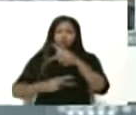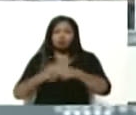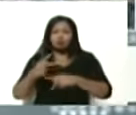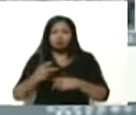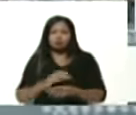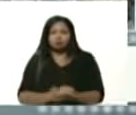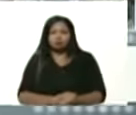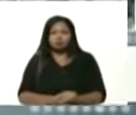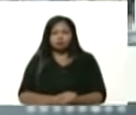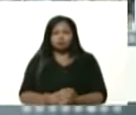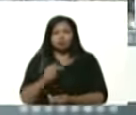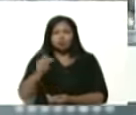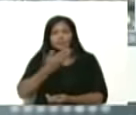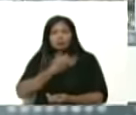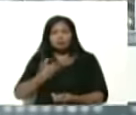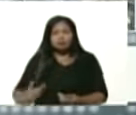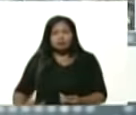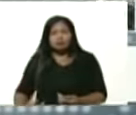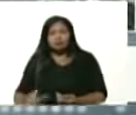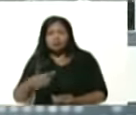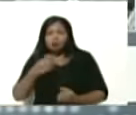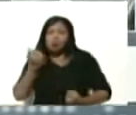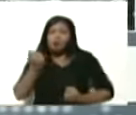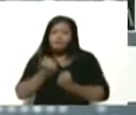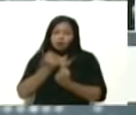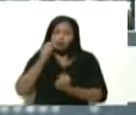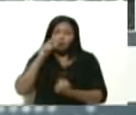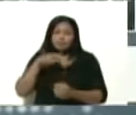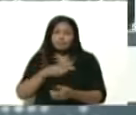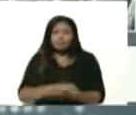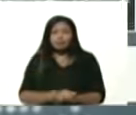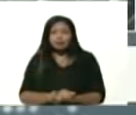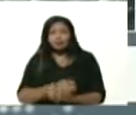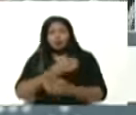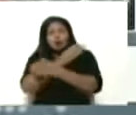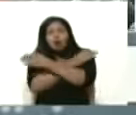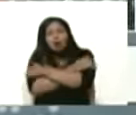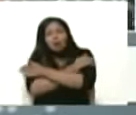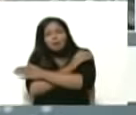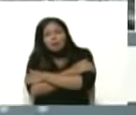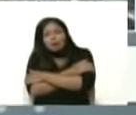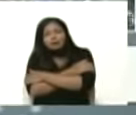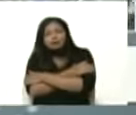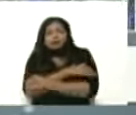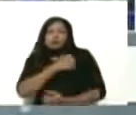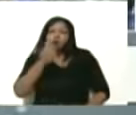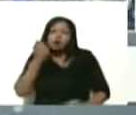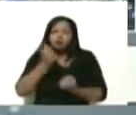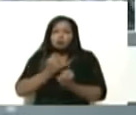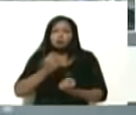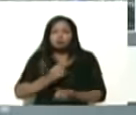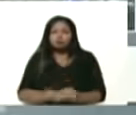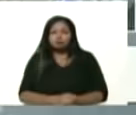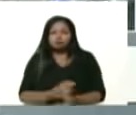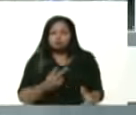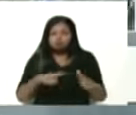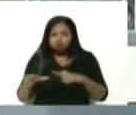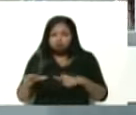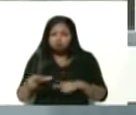el presidente que los apoya que los abraza que los respalda listo